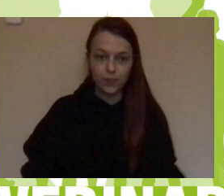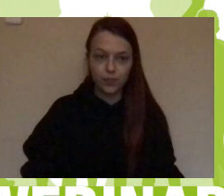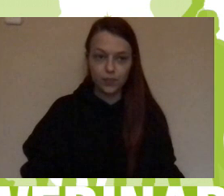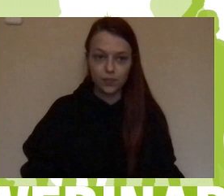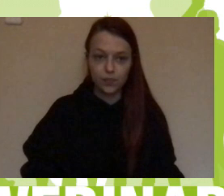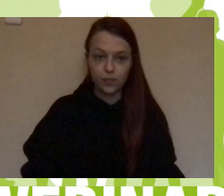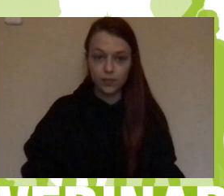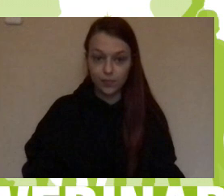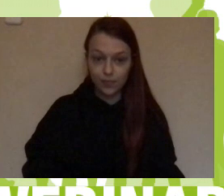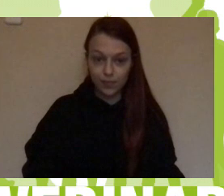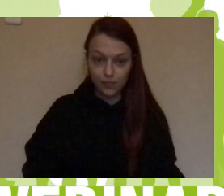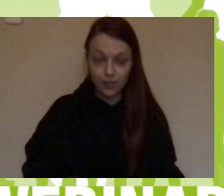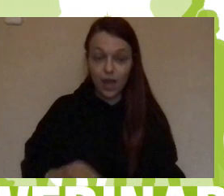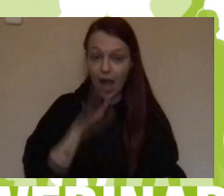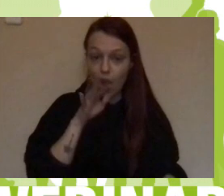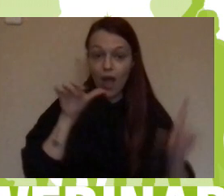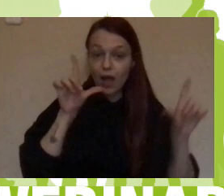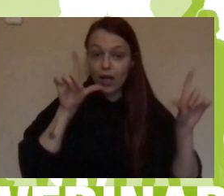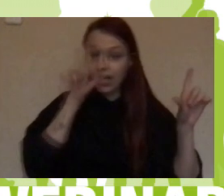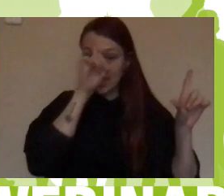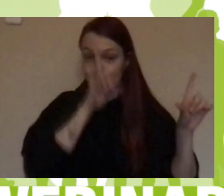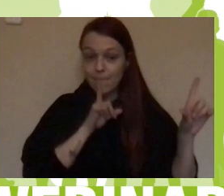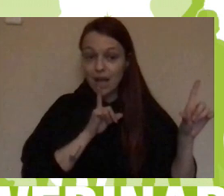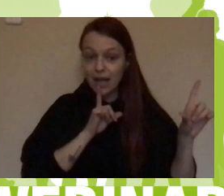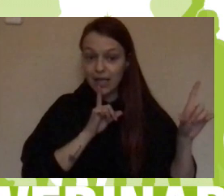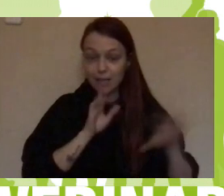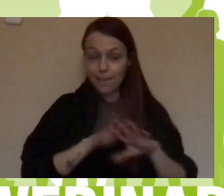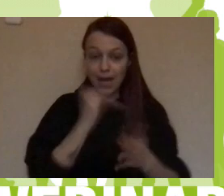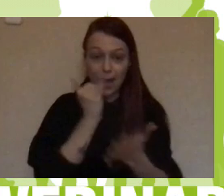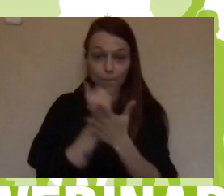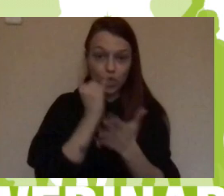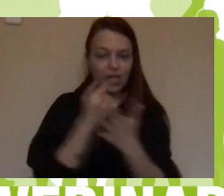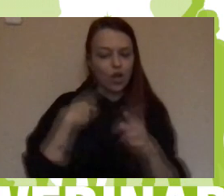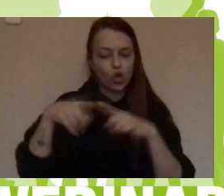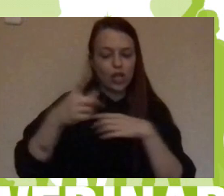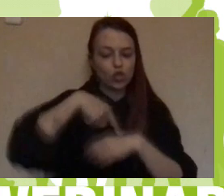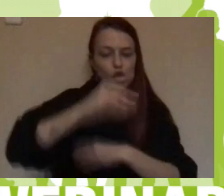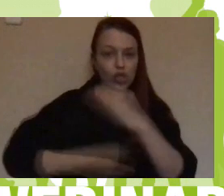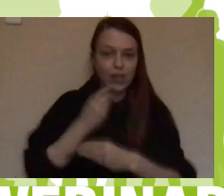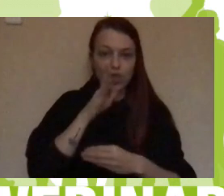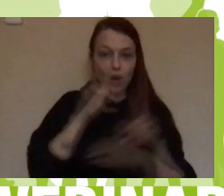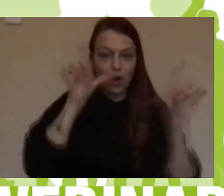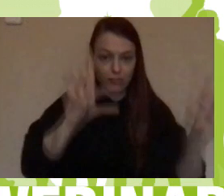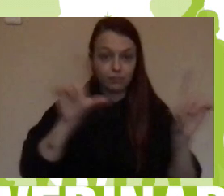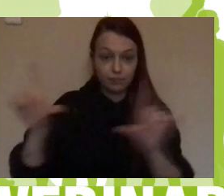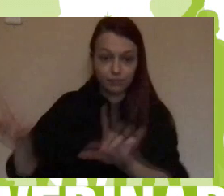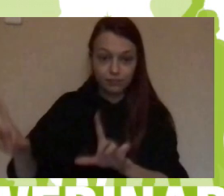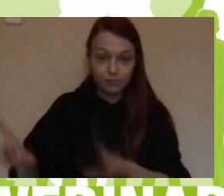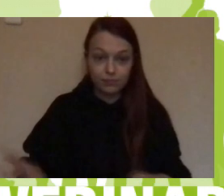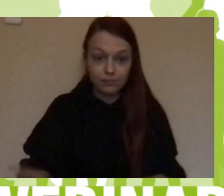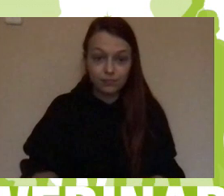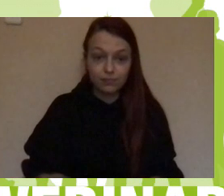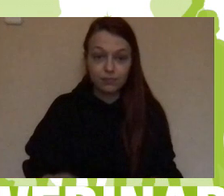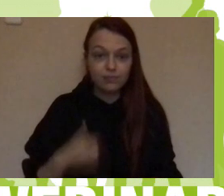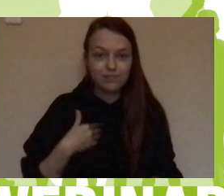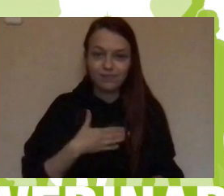Voy a dejaros ahora una galería de imágenes, de pequeña muestra de algunas de las cosas que hacemos nosotros y yo quiero